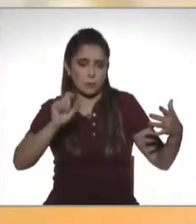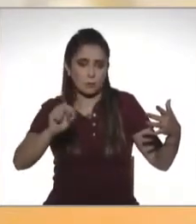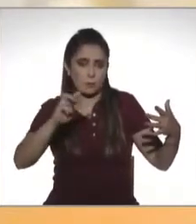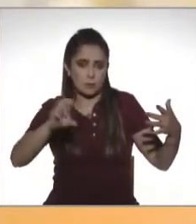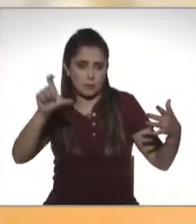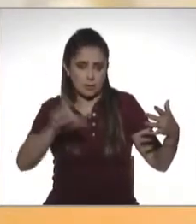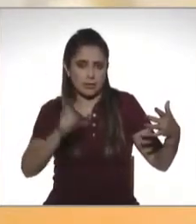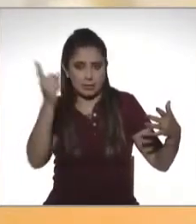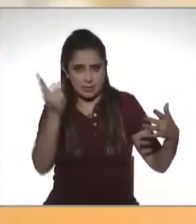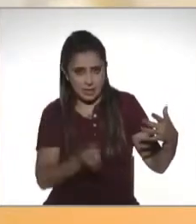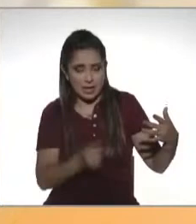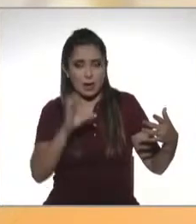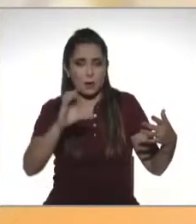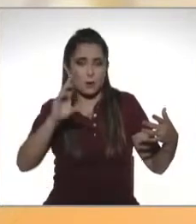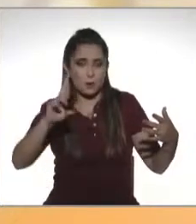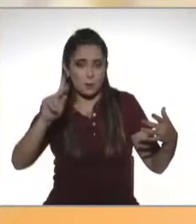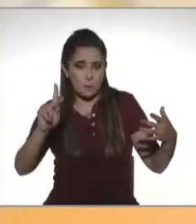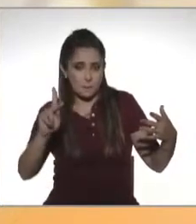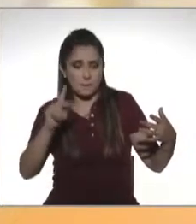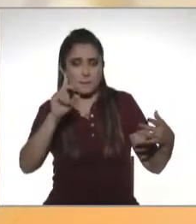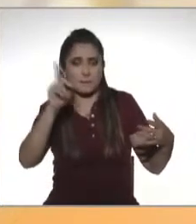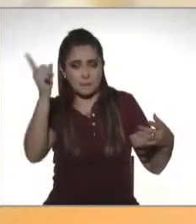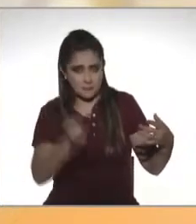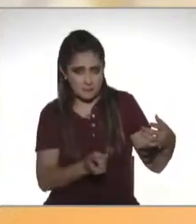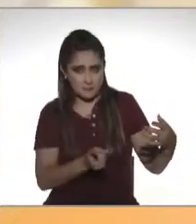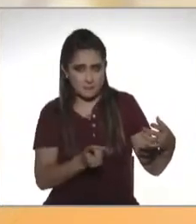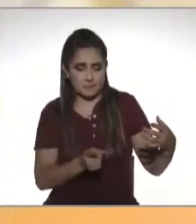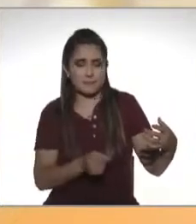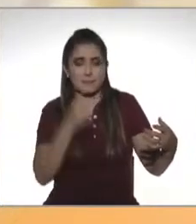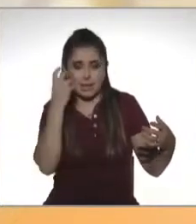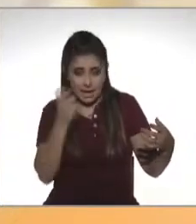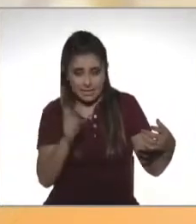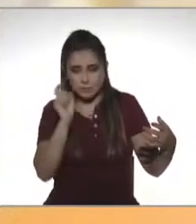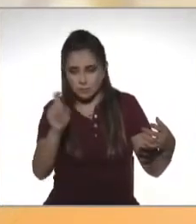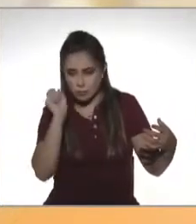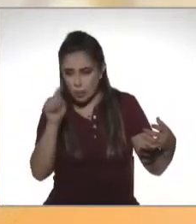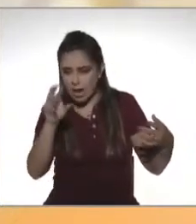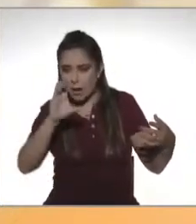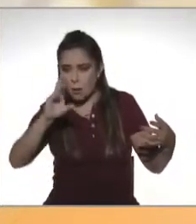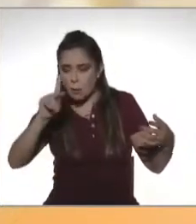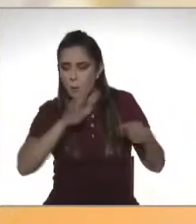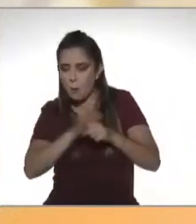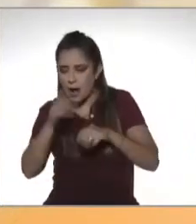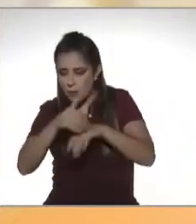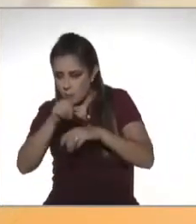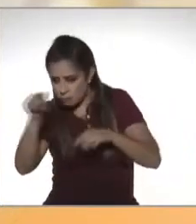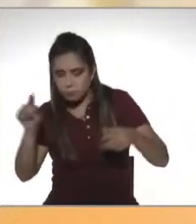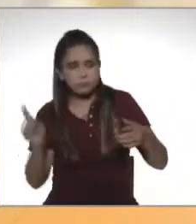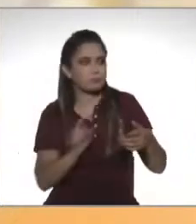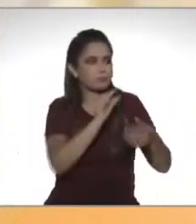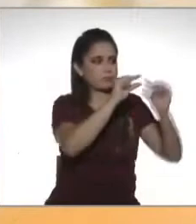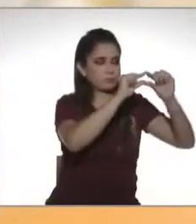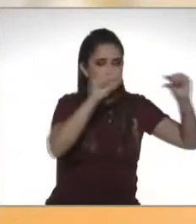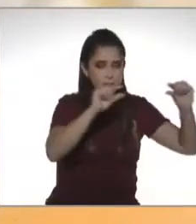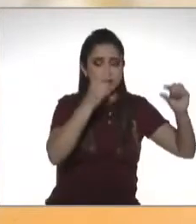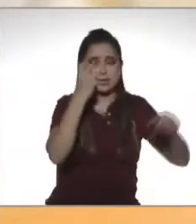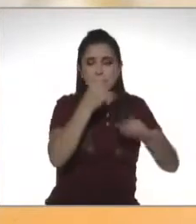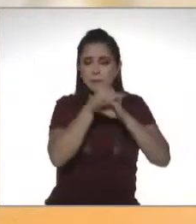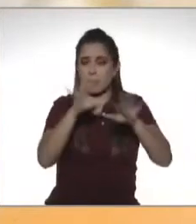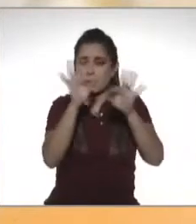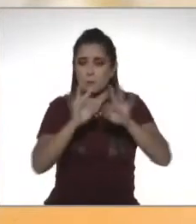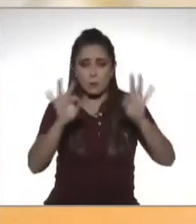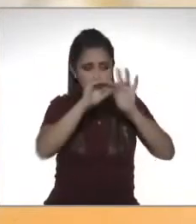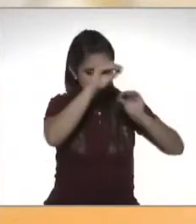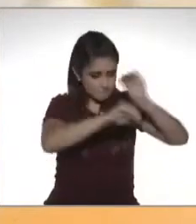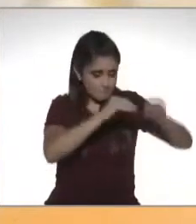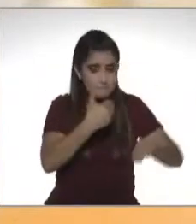MX diagonal cur diagonal Es importante revisar la información proporcionada. En caso